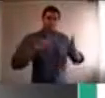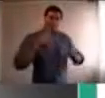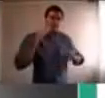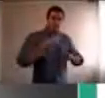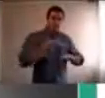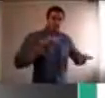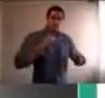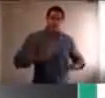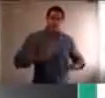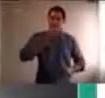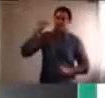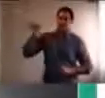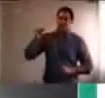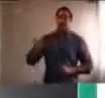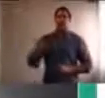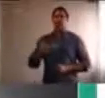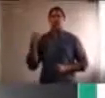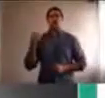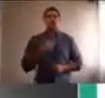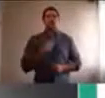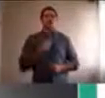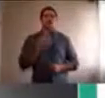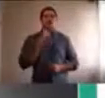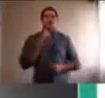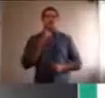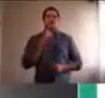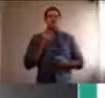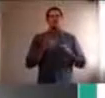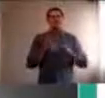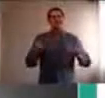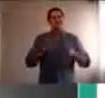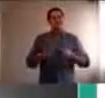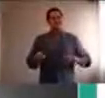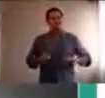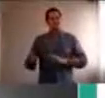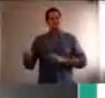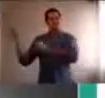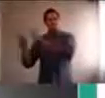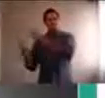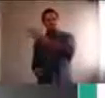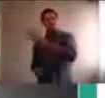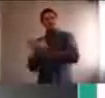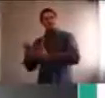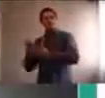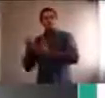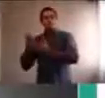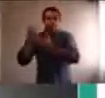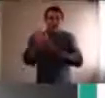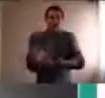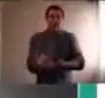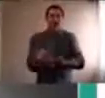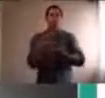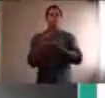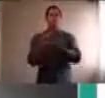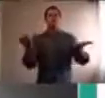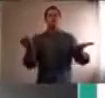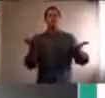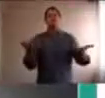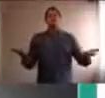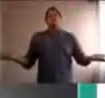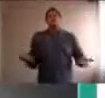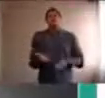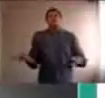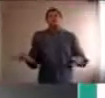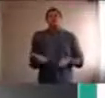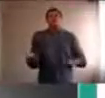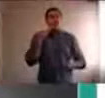Pensamos distintos recursos, para compartir con ustedes, cómo los podemos ayudar a transitar, o manejarnos